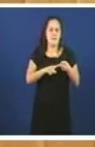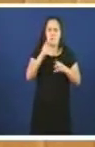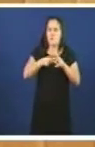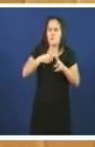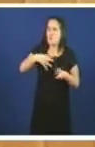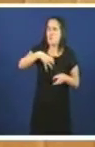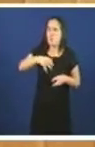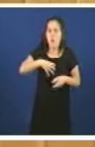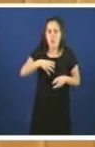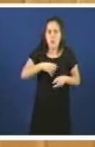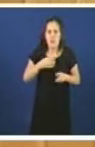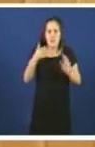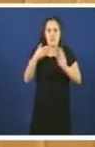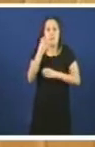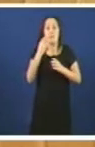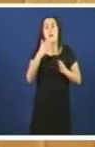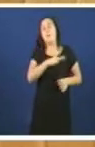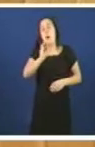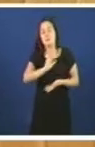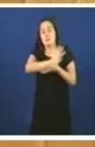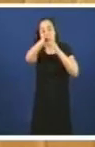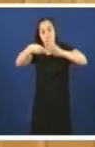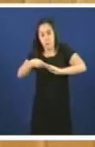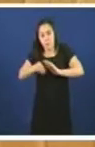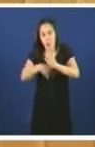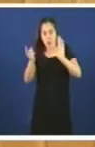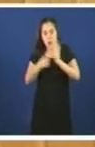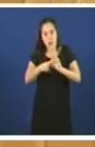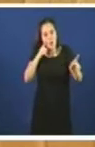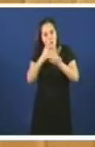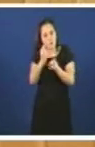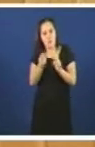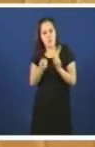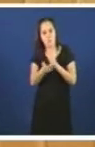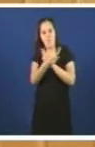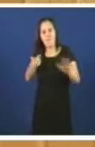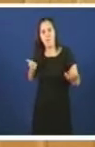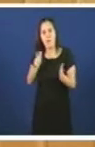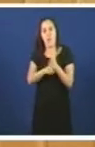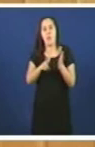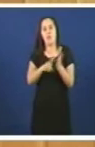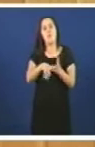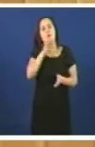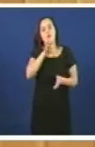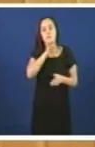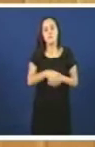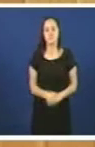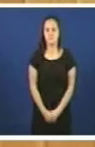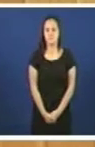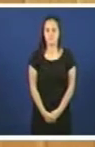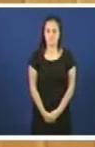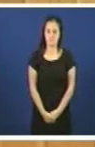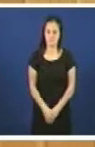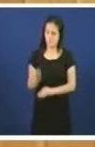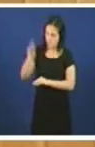somos nada e aplican todas as medidas legais tendentes justamente a eliminar a lingua galega. Vosté